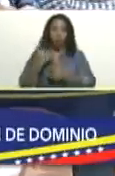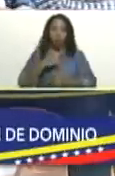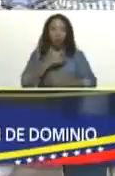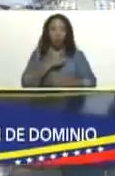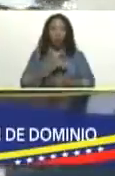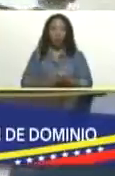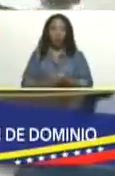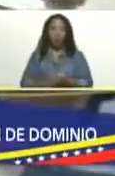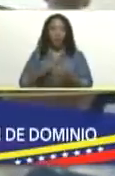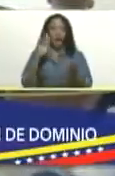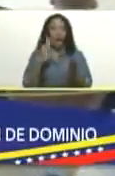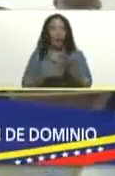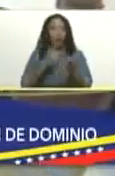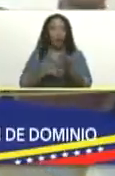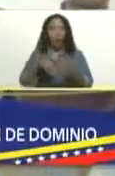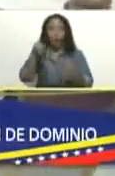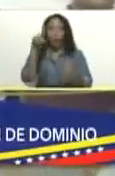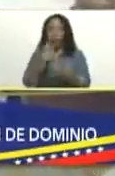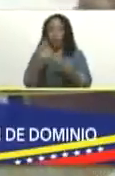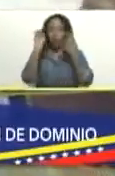la verdad, solo la verdad.